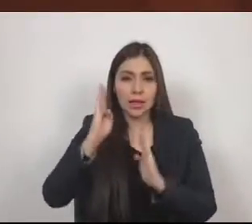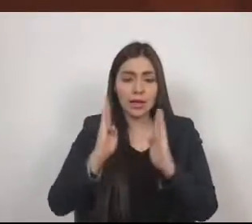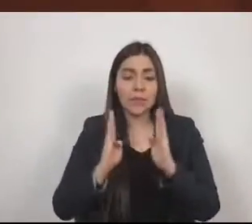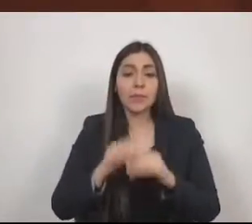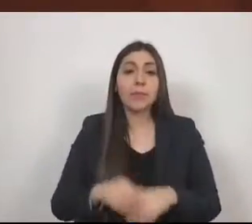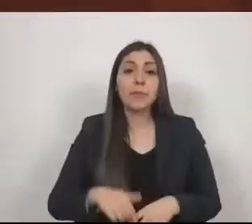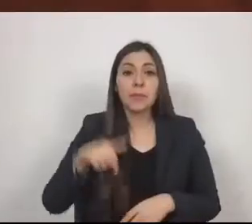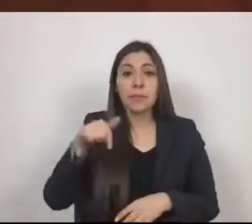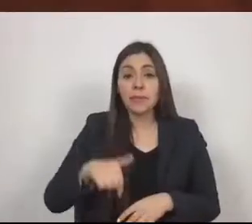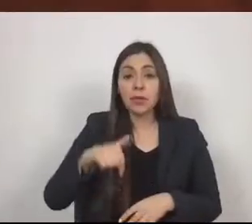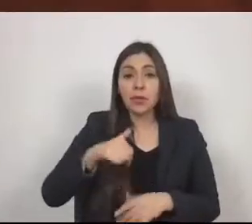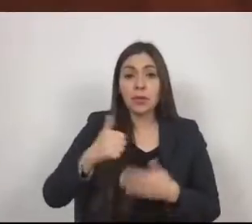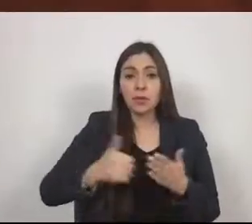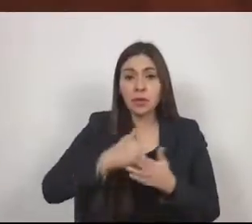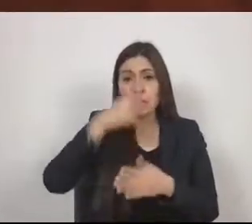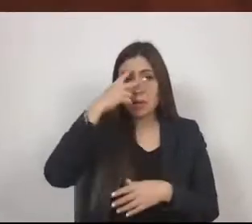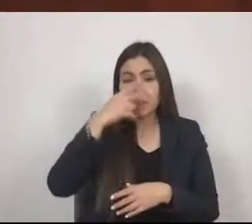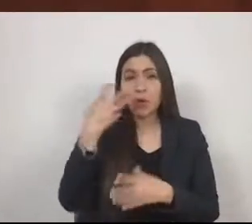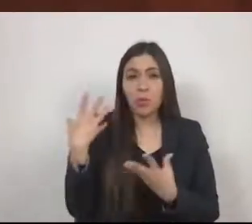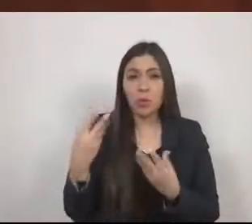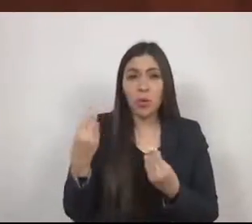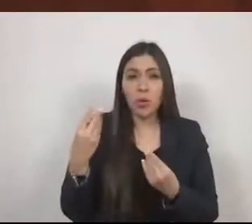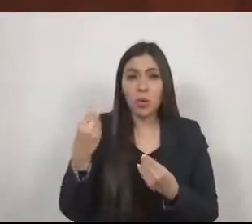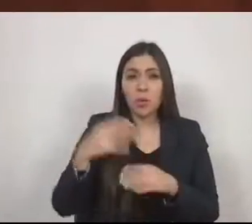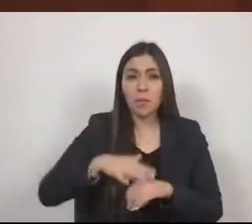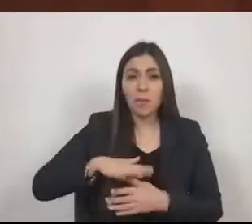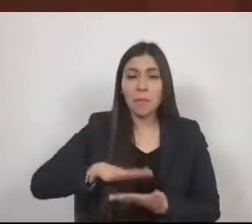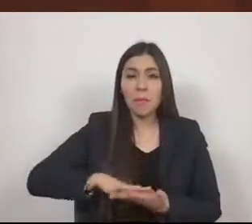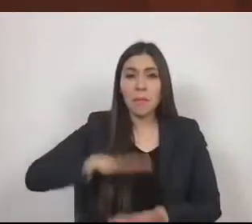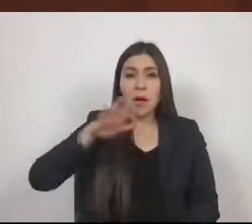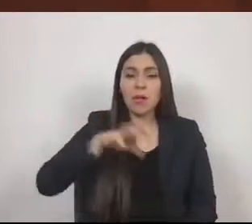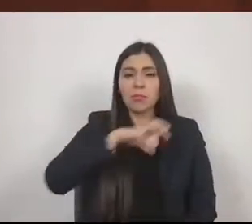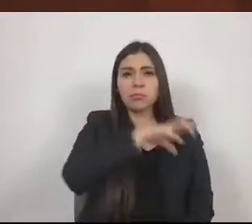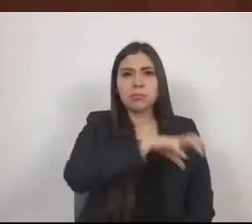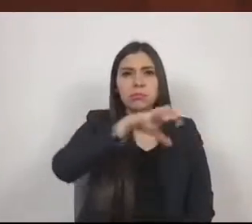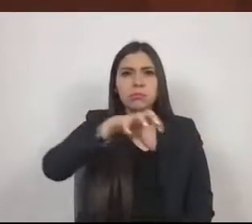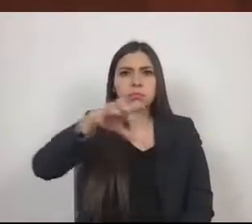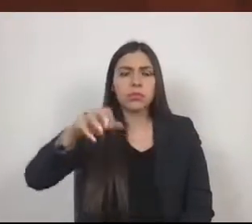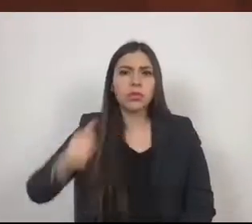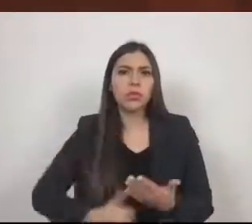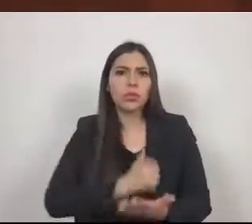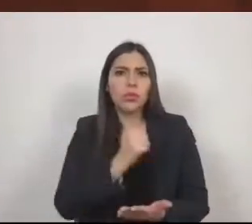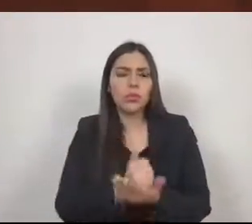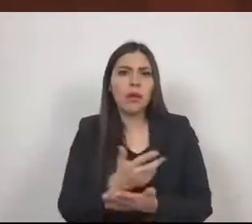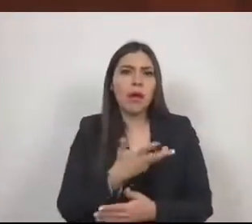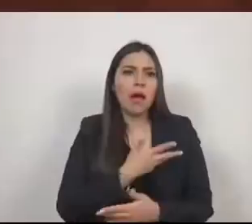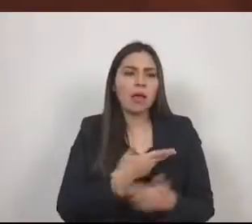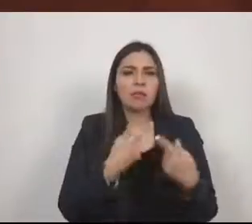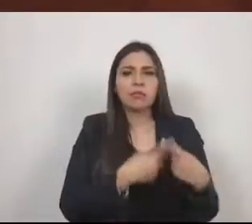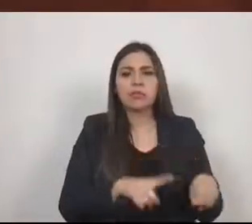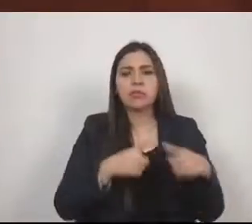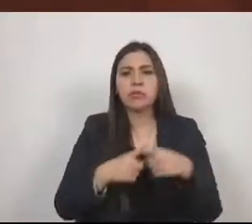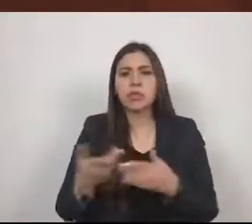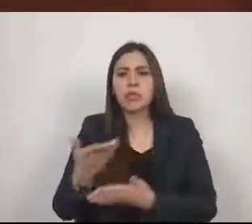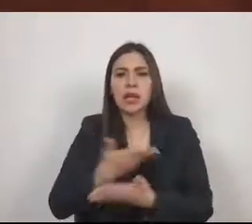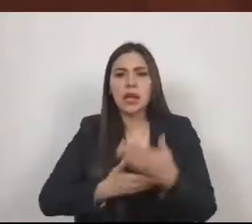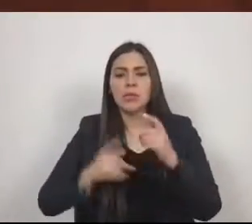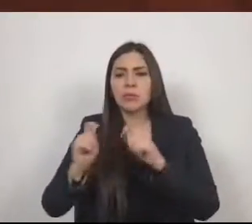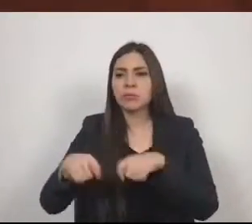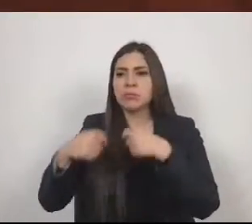son zonas metropolitanas que proveen de bienes y servicios a los diferentes sectores productivos.